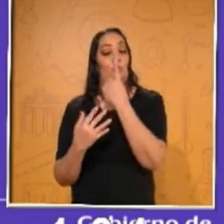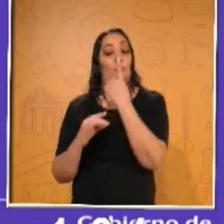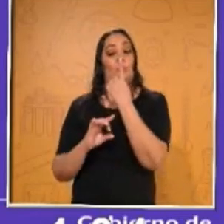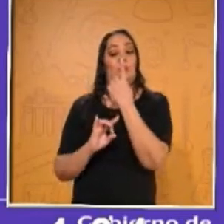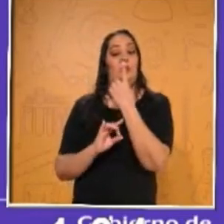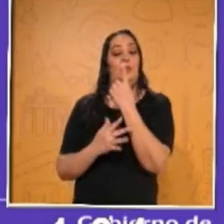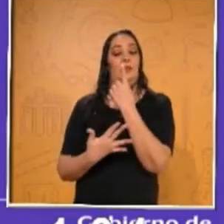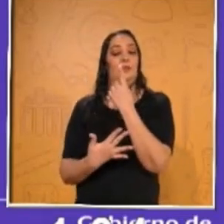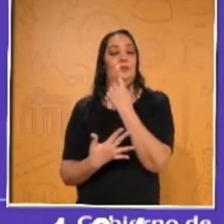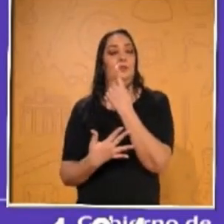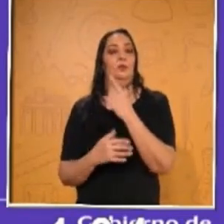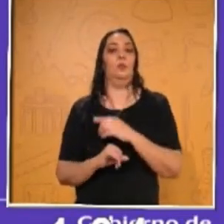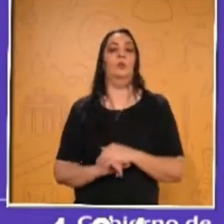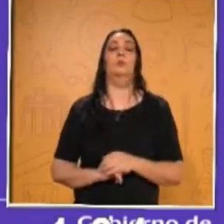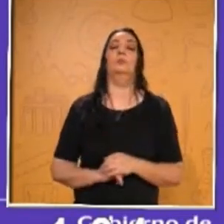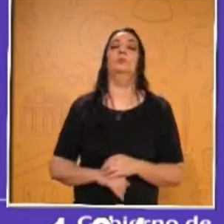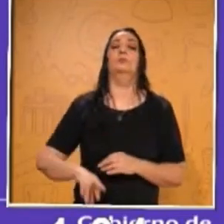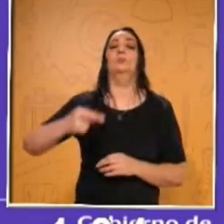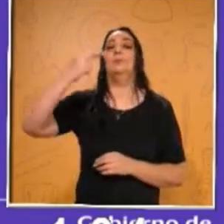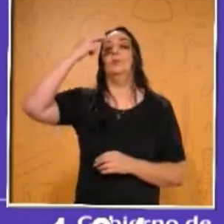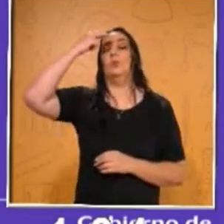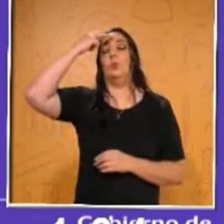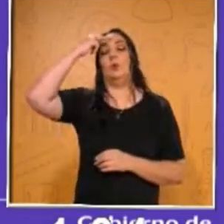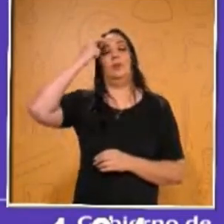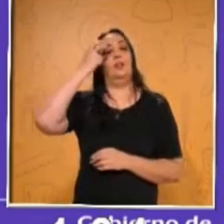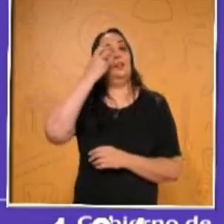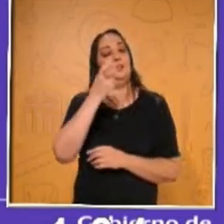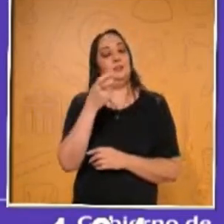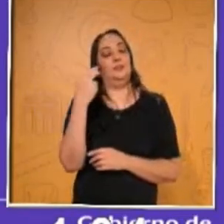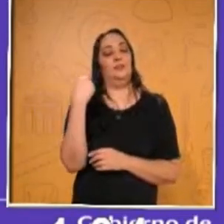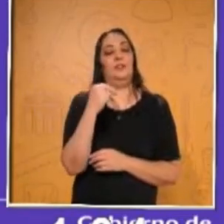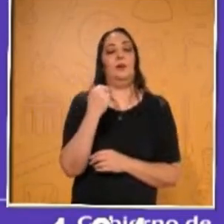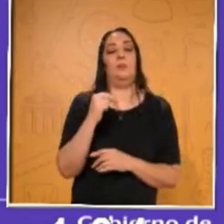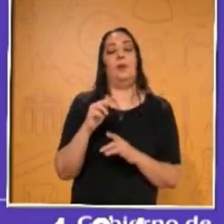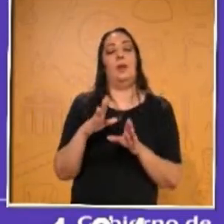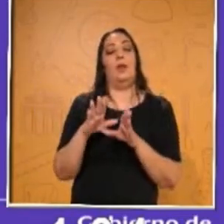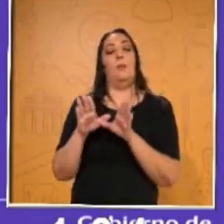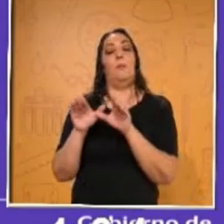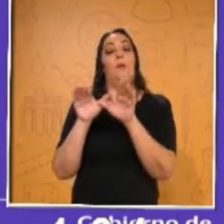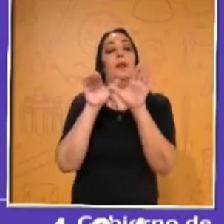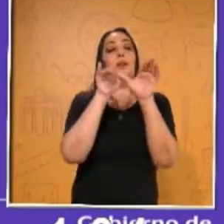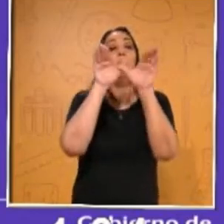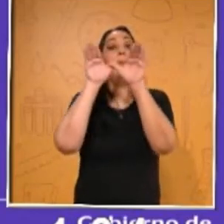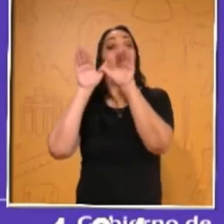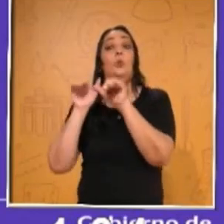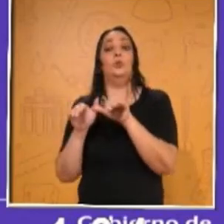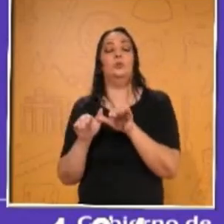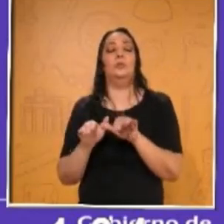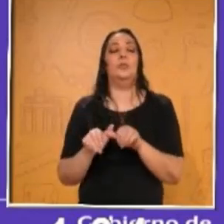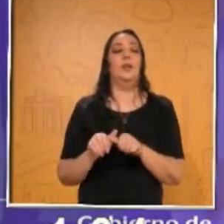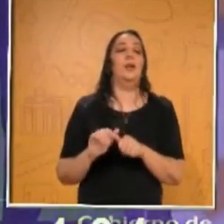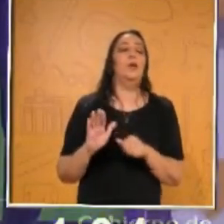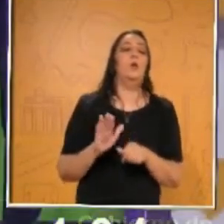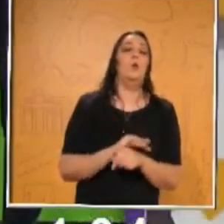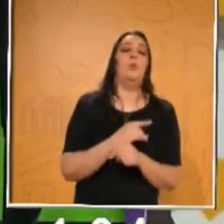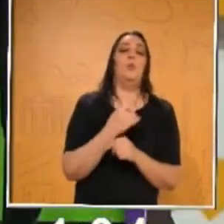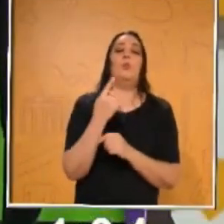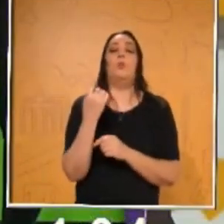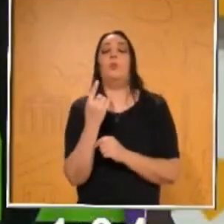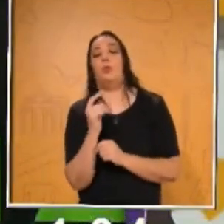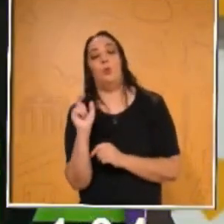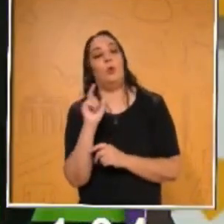Muy bien. Acuérdense, este método se le denomina el método mariposa justamente porque al